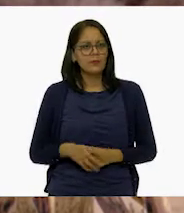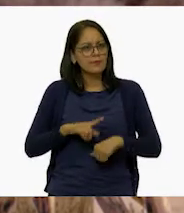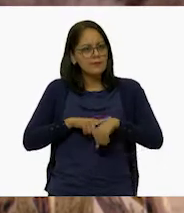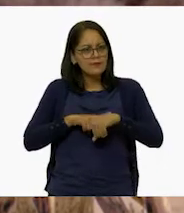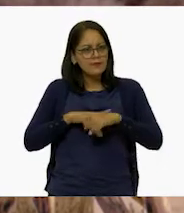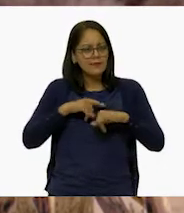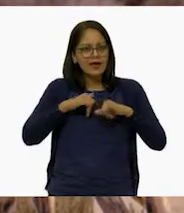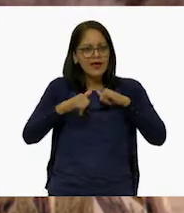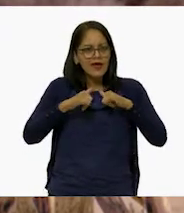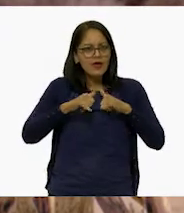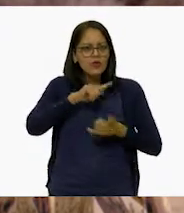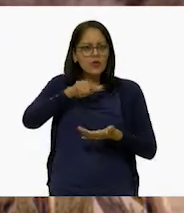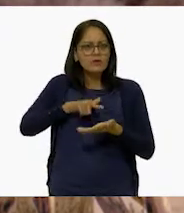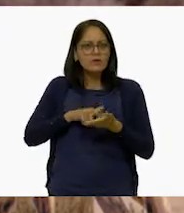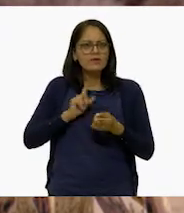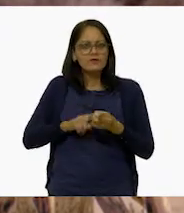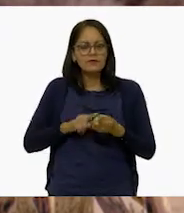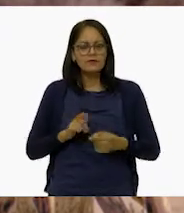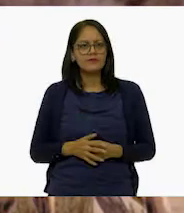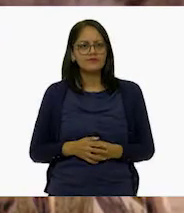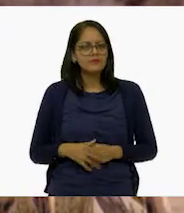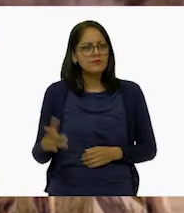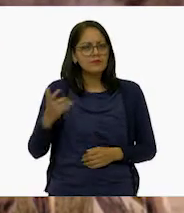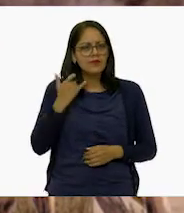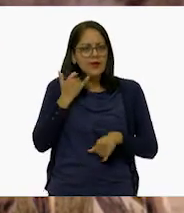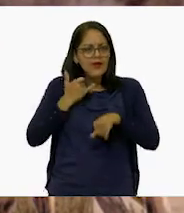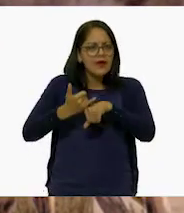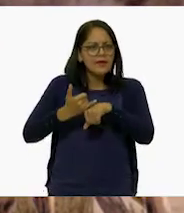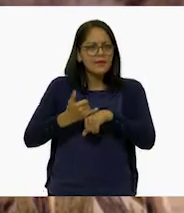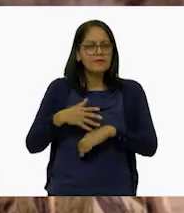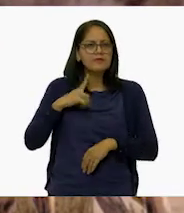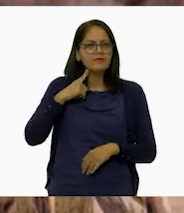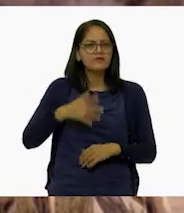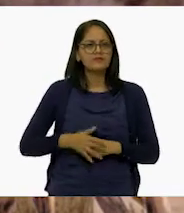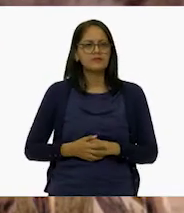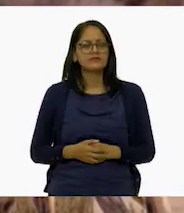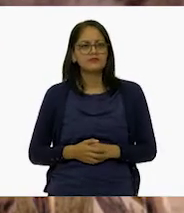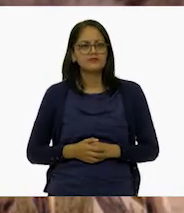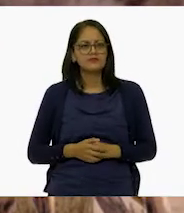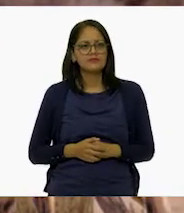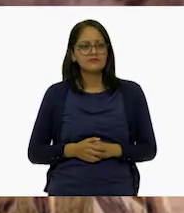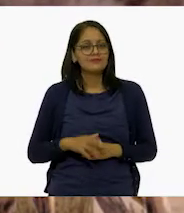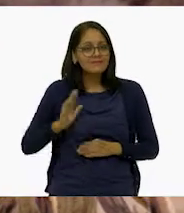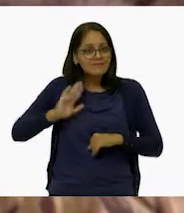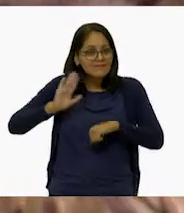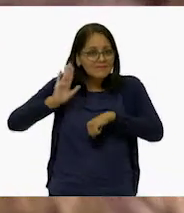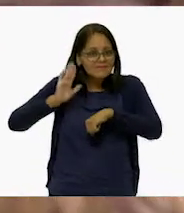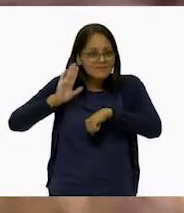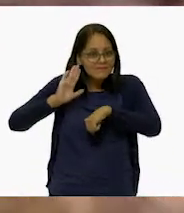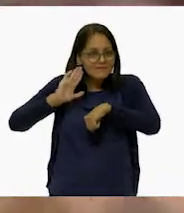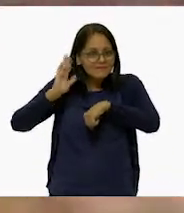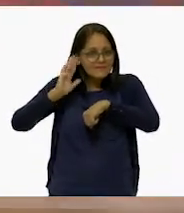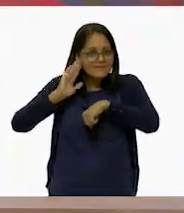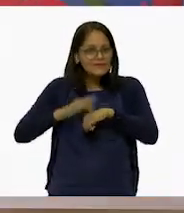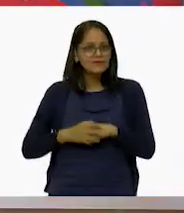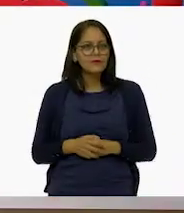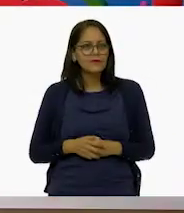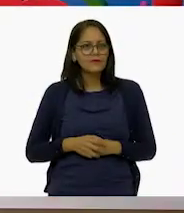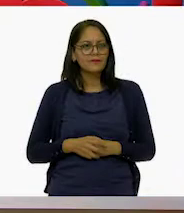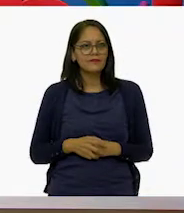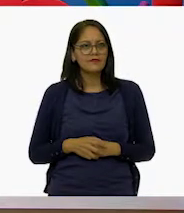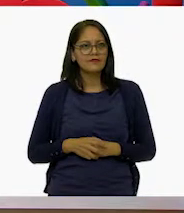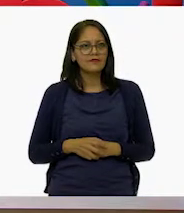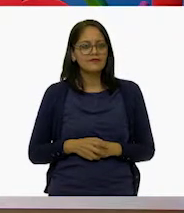Geolocalizador. Llamada Maestra Cristina. ¿Hola? ¿Ah?